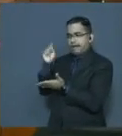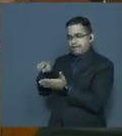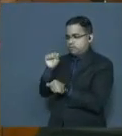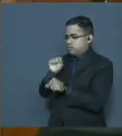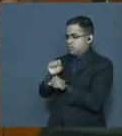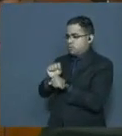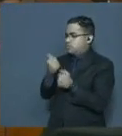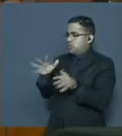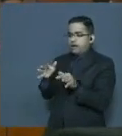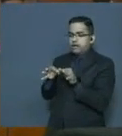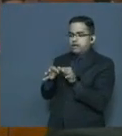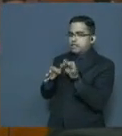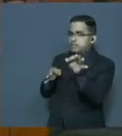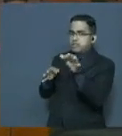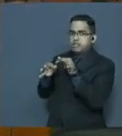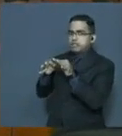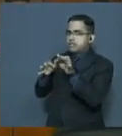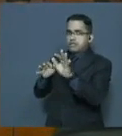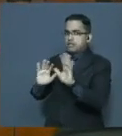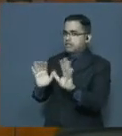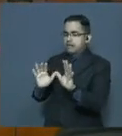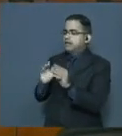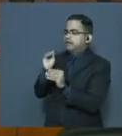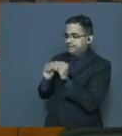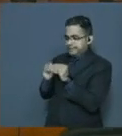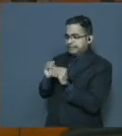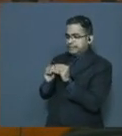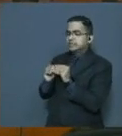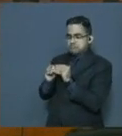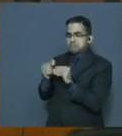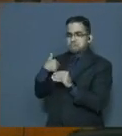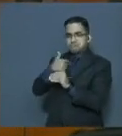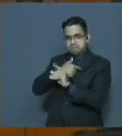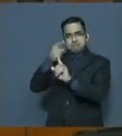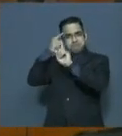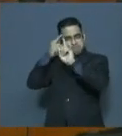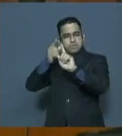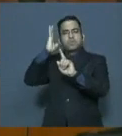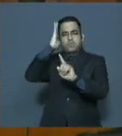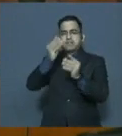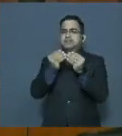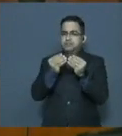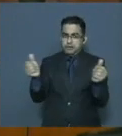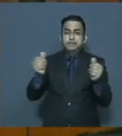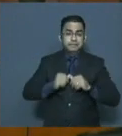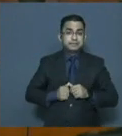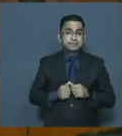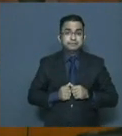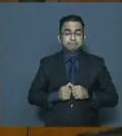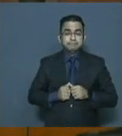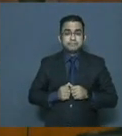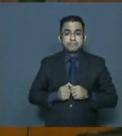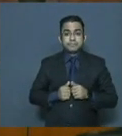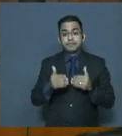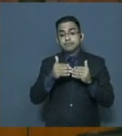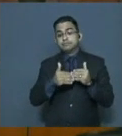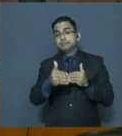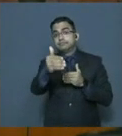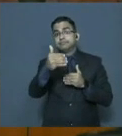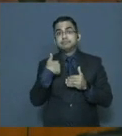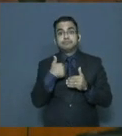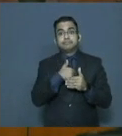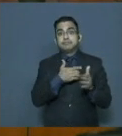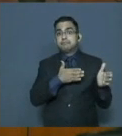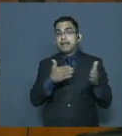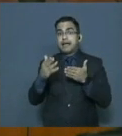historia contemporánea de la Suprema Corte de Justicia. Nuestra hoja de ruta considera, por supuesto,